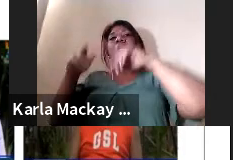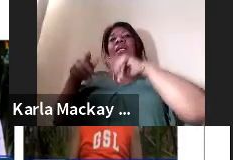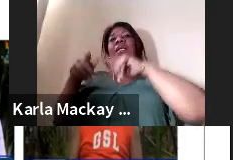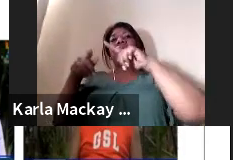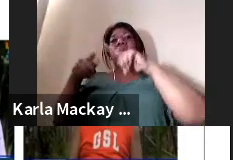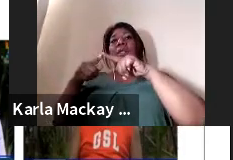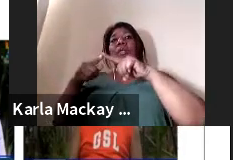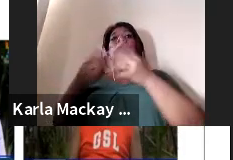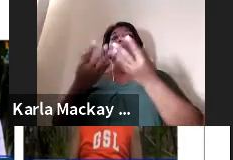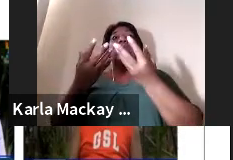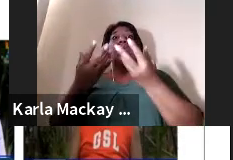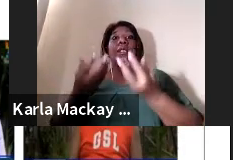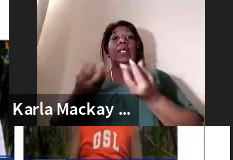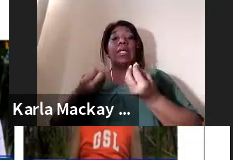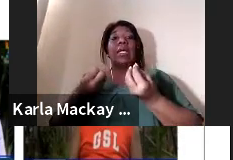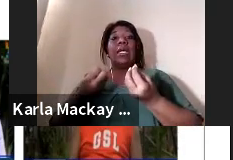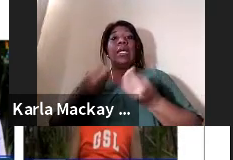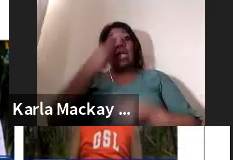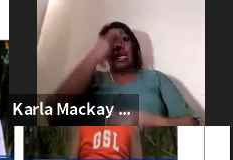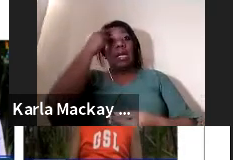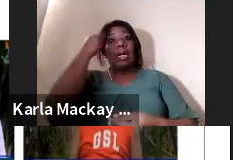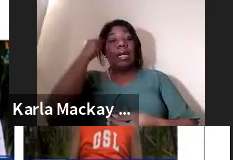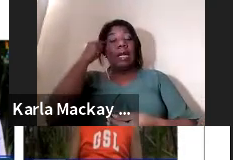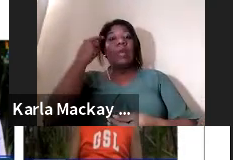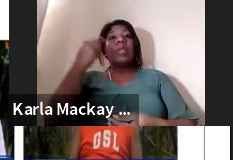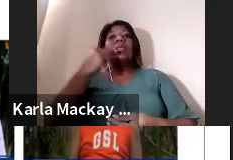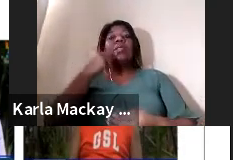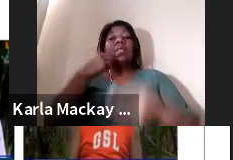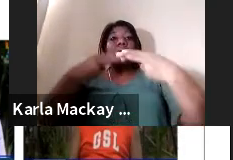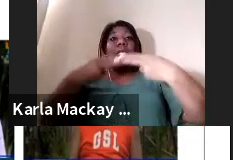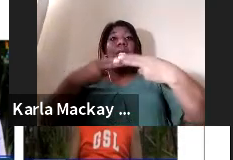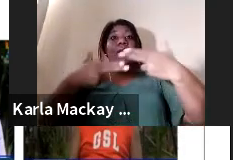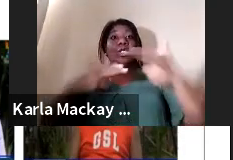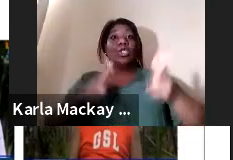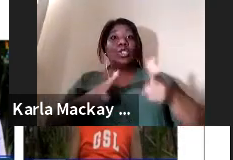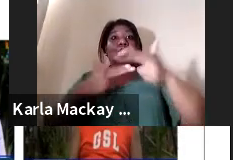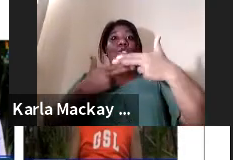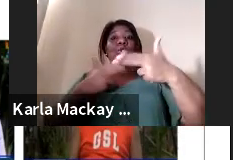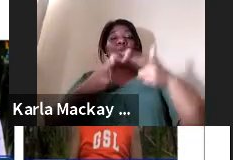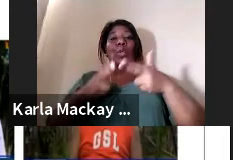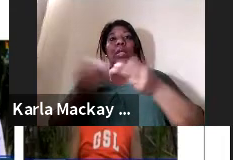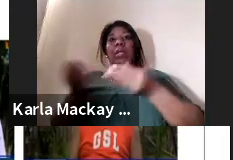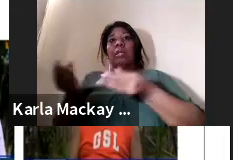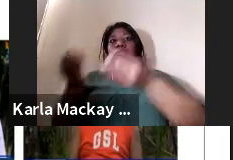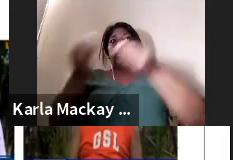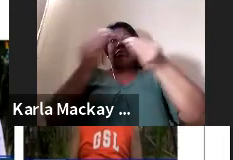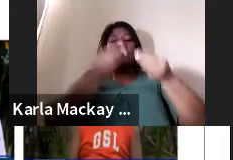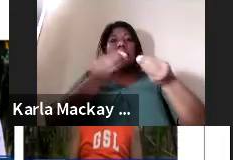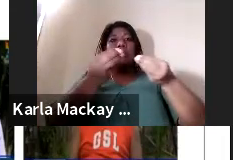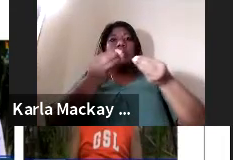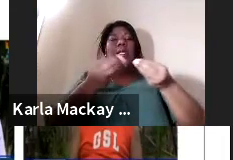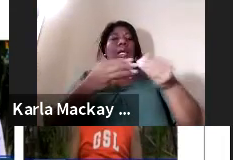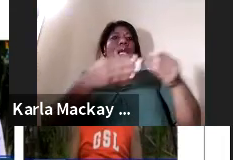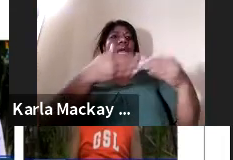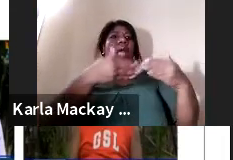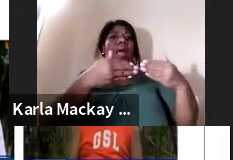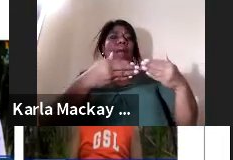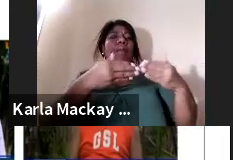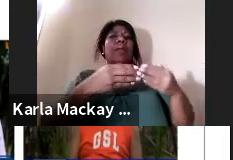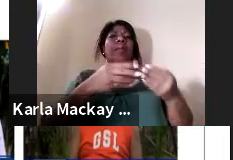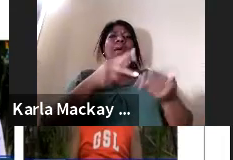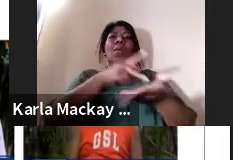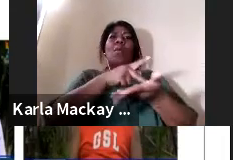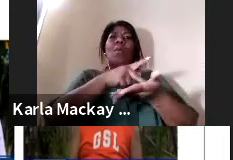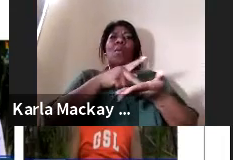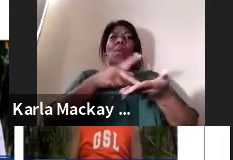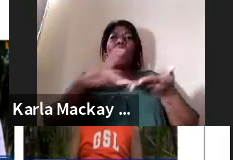compartir es cuando la coordinadora ciudadana de La Chorrera trae a Panamá a un gran científico como el doctor Andrés